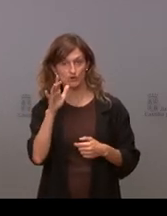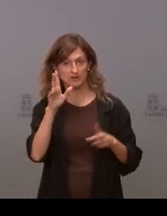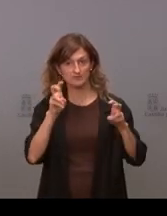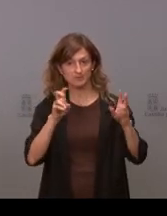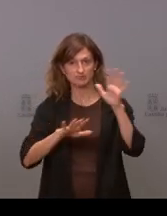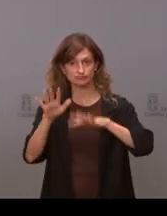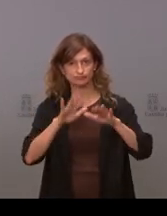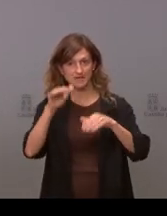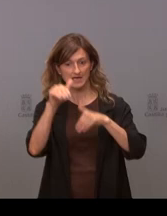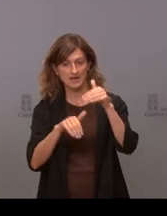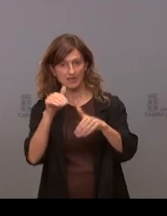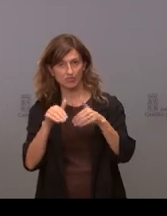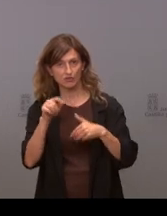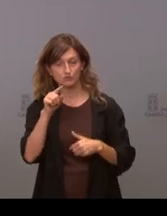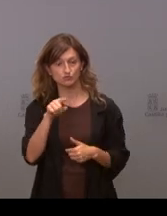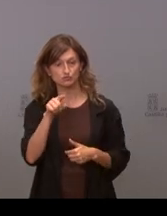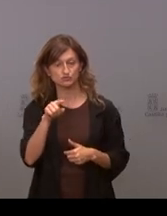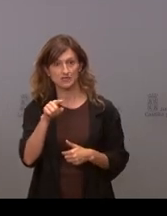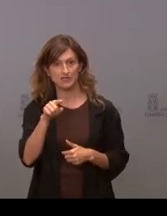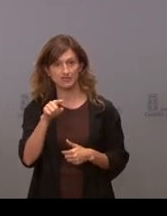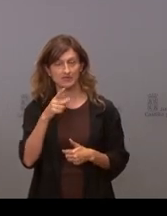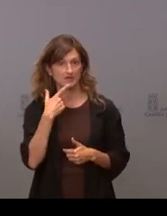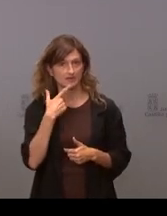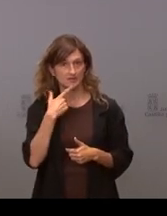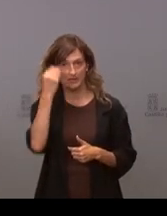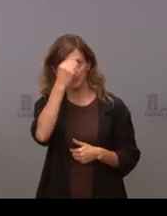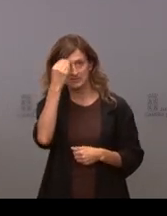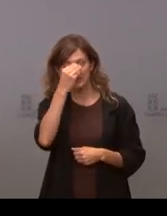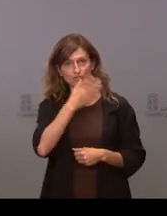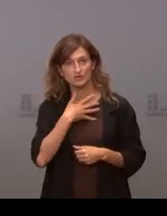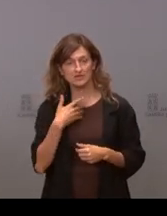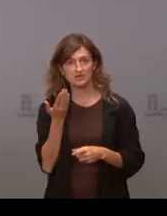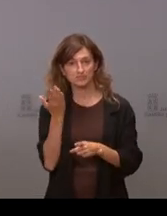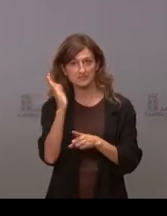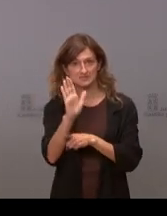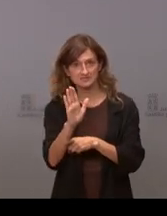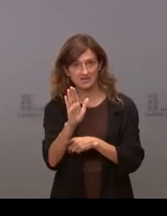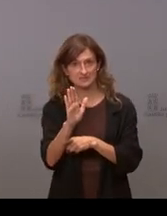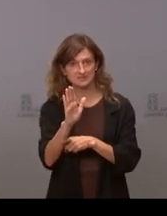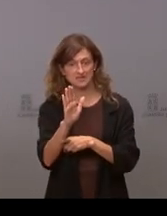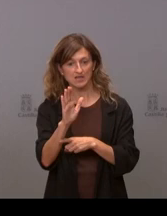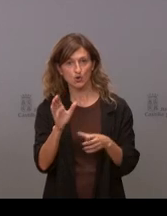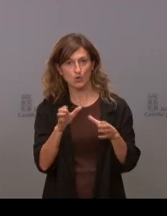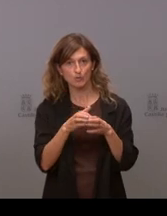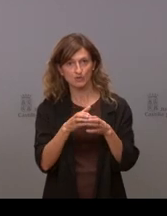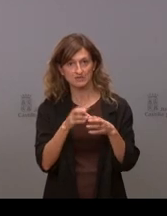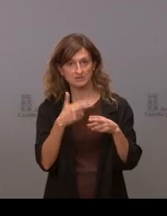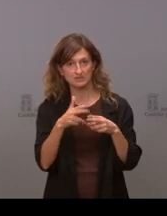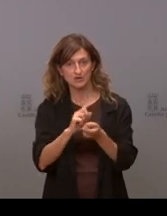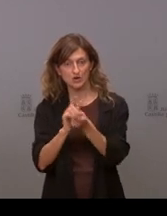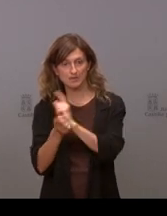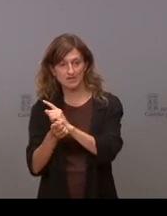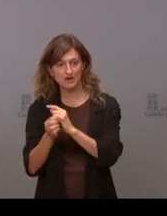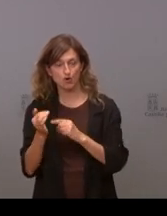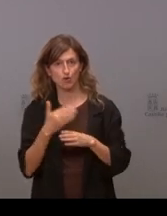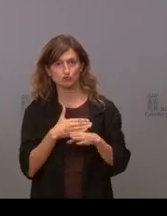de elecciones usted por lo menos aunque de pasada supongo que habrá pensado si quiere presentarse o no presentarse cambiar de partido ya ha tenido suficiente